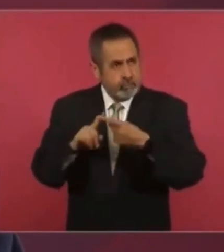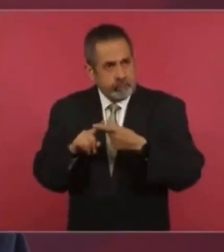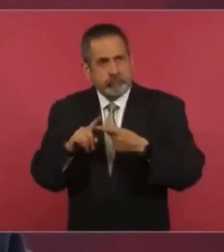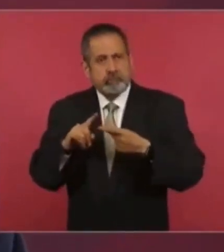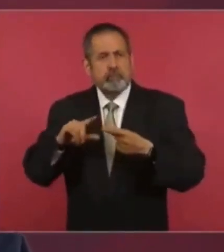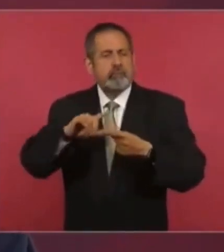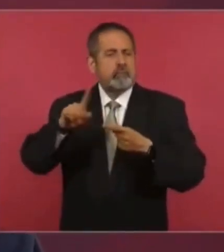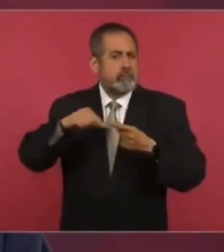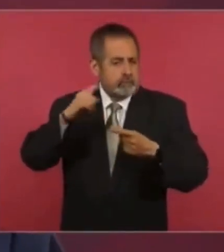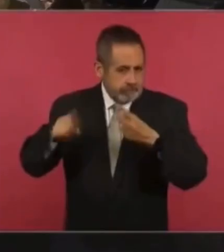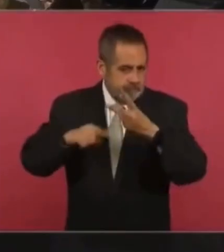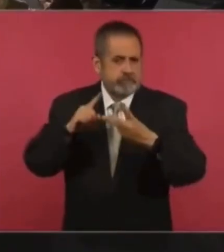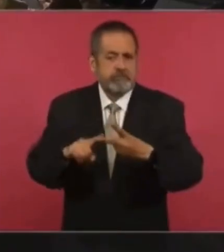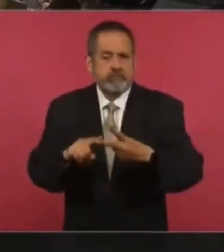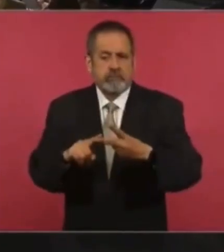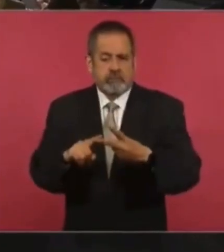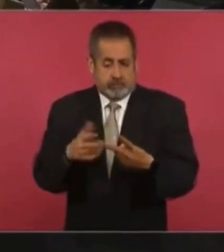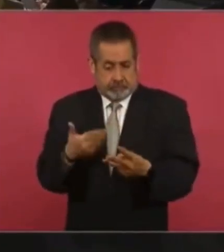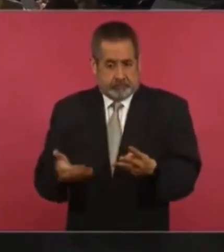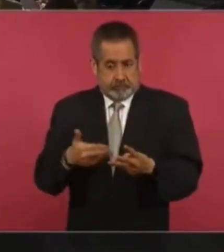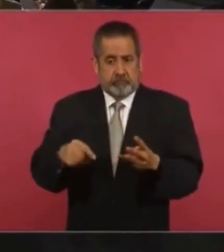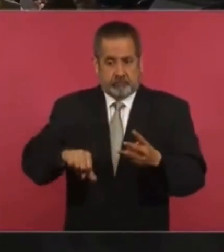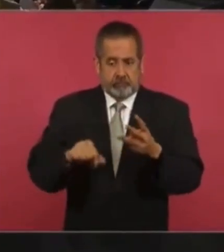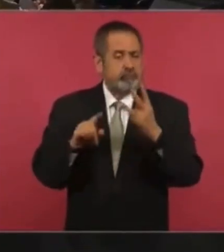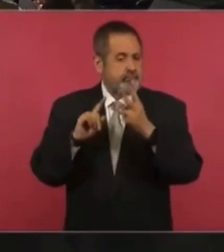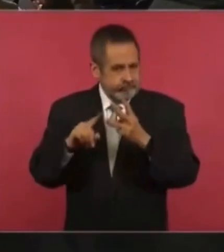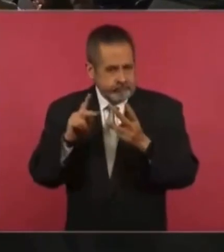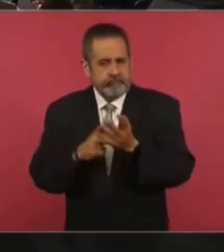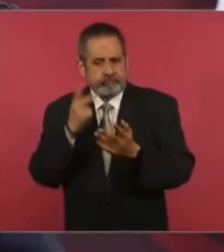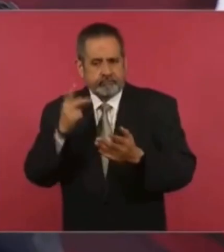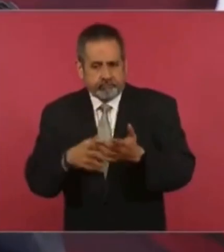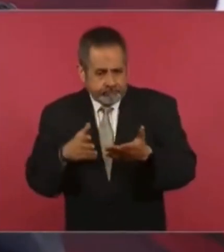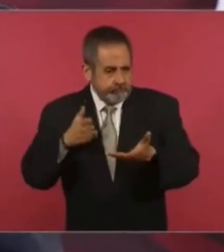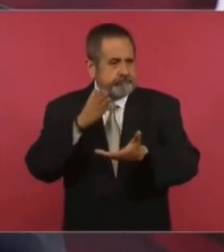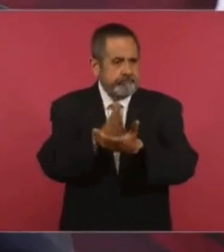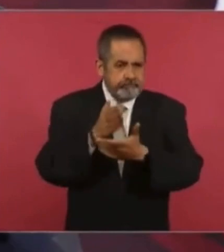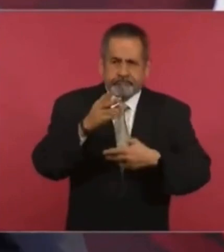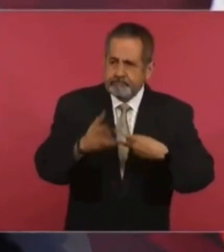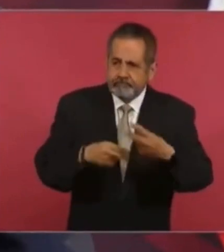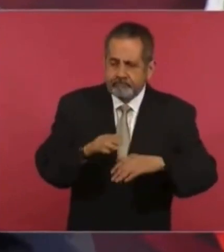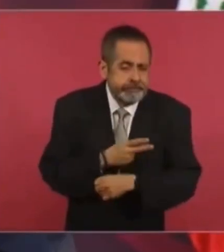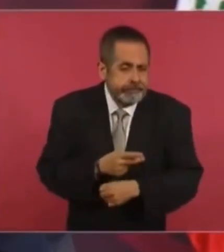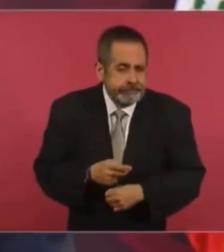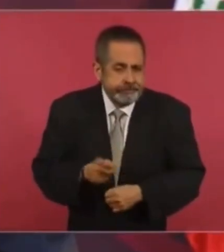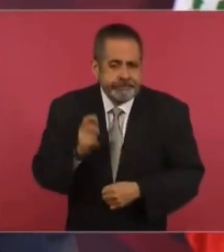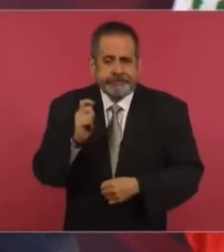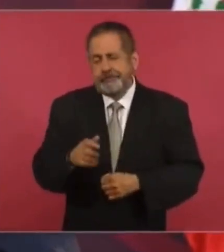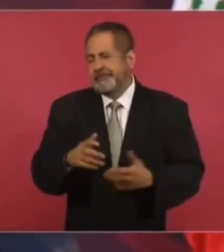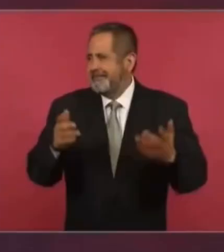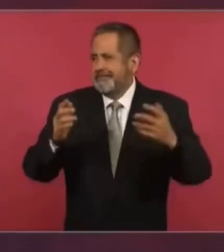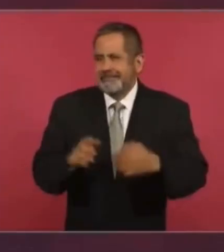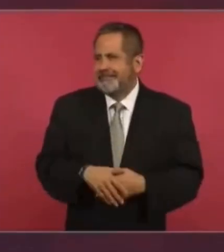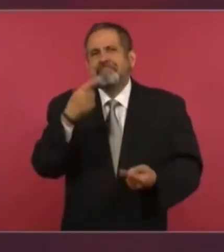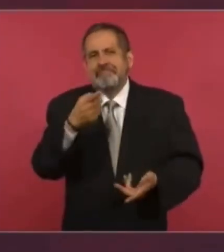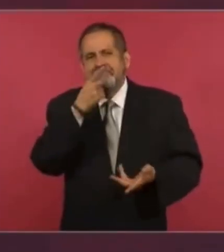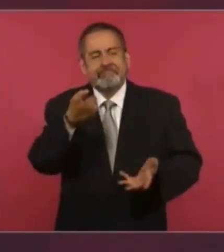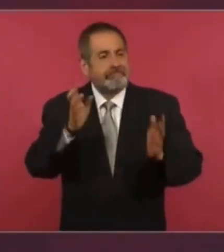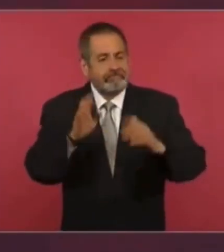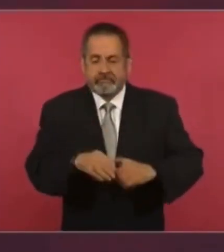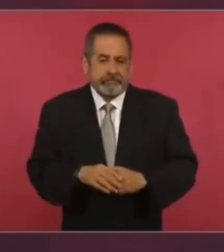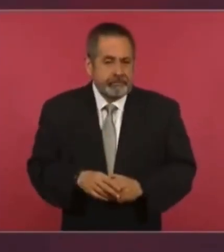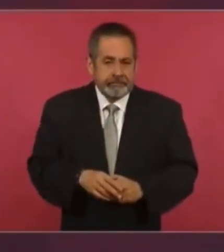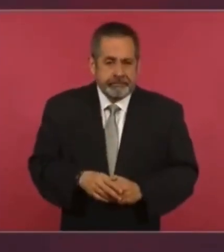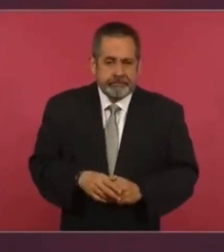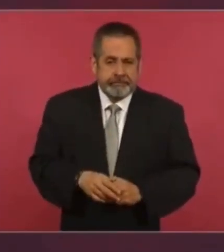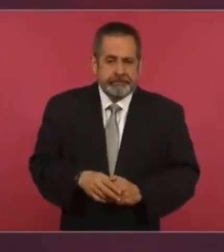y ahora voy de nuevo y estamos avanzando. Lo que sucede, ya ni debería decirlo, pero como